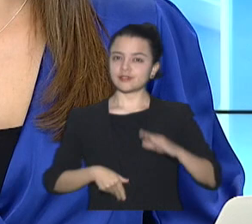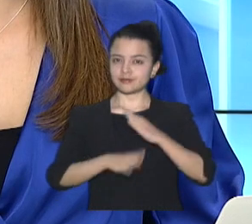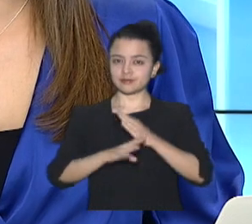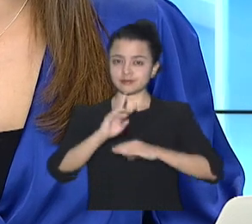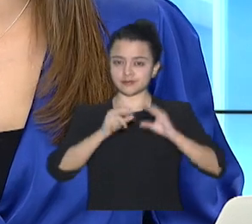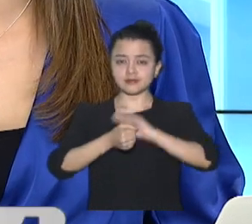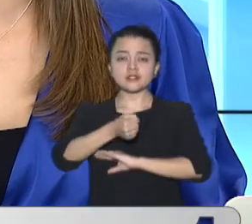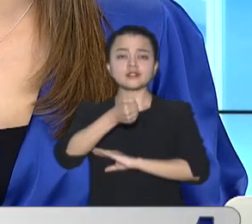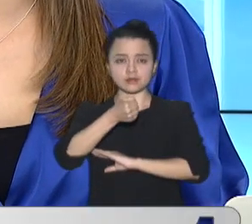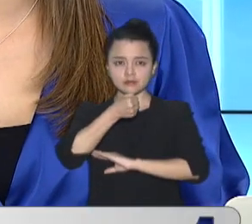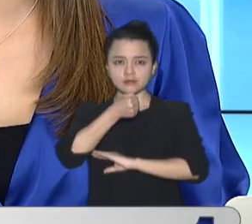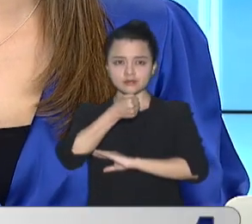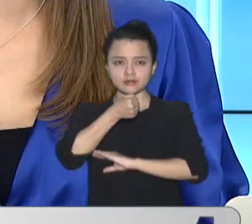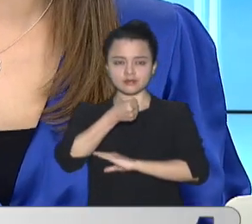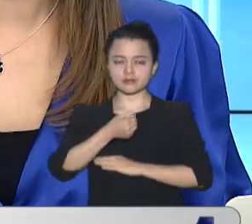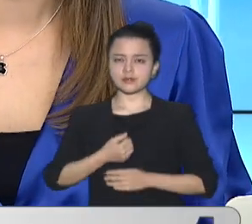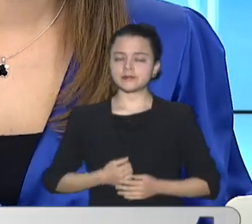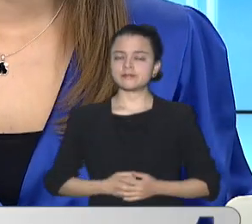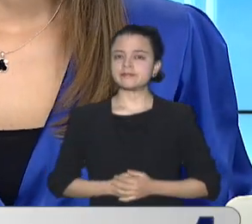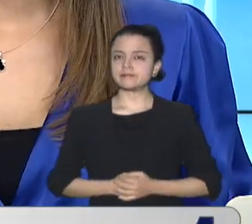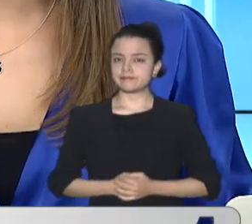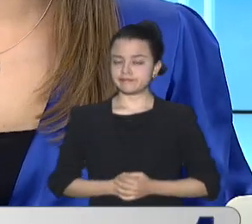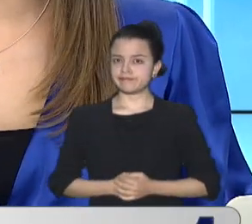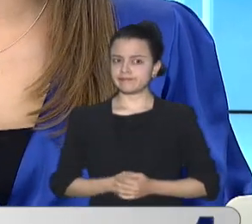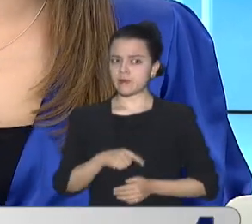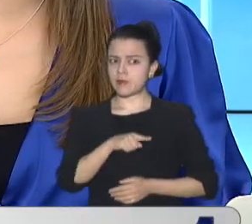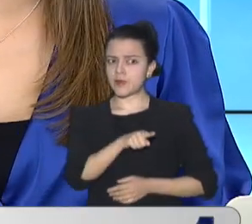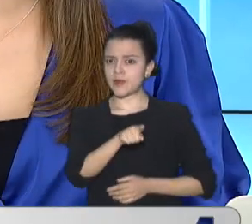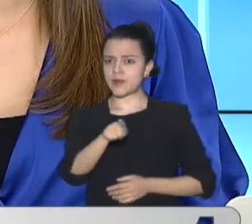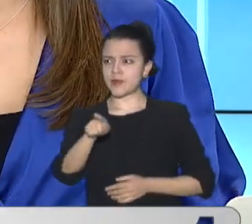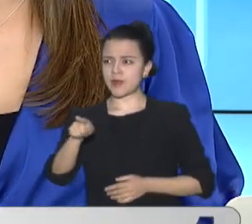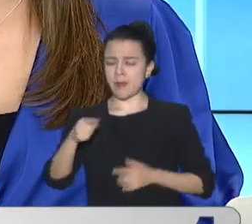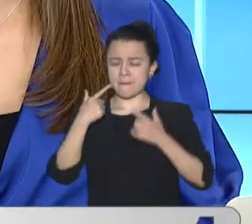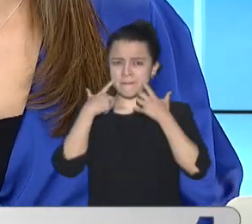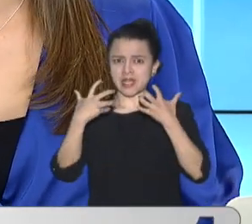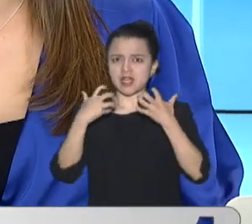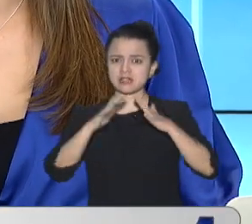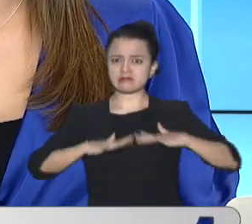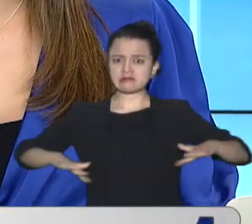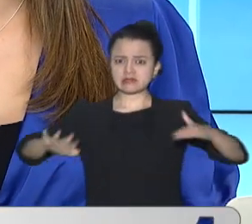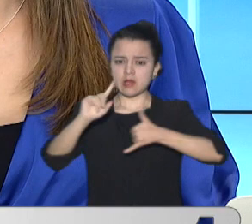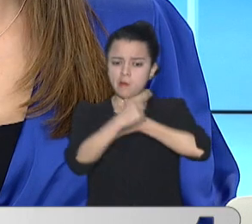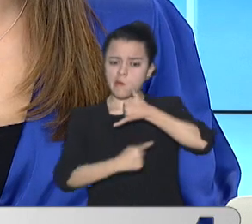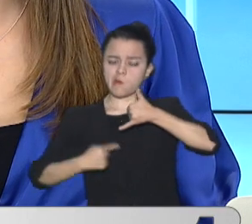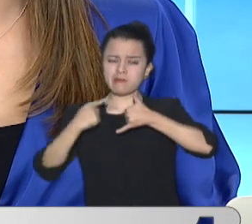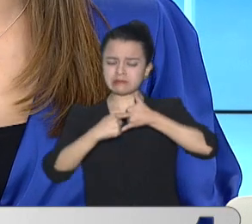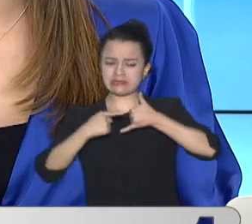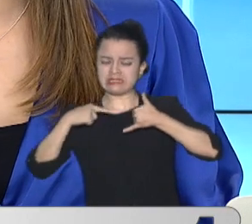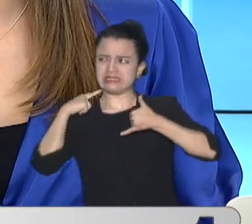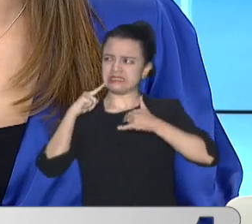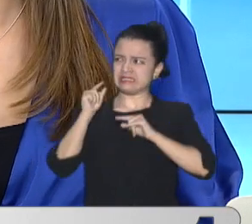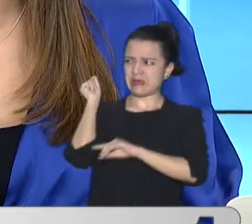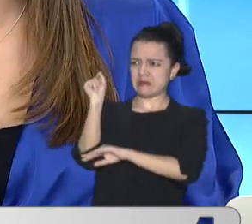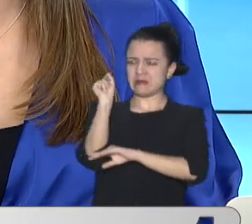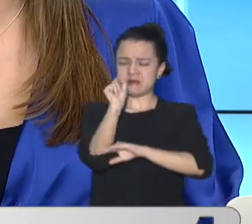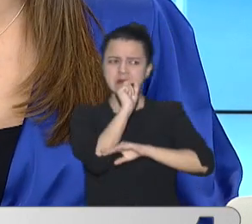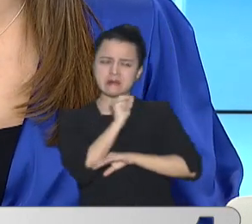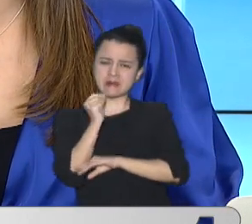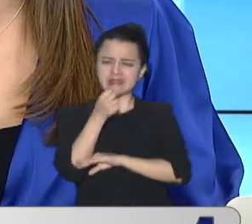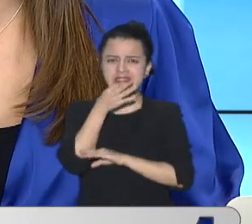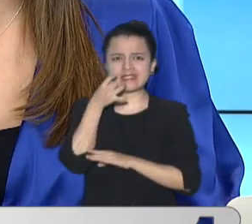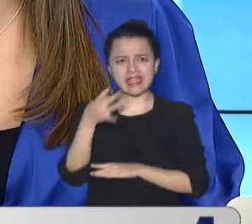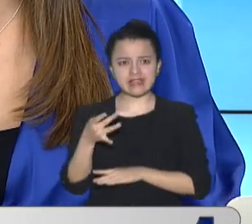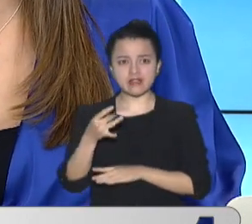Seguimos En Noticentro 1 CMI Una fuerte polémica nacional Desataron las denuncias Presentadas En este